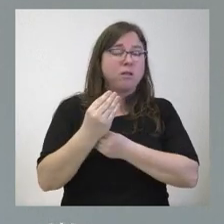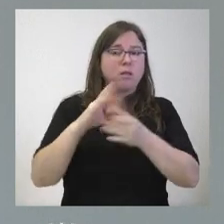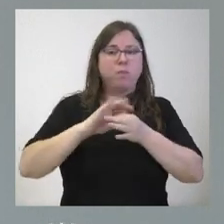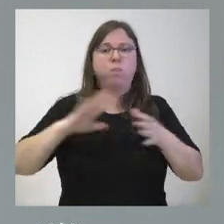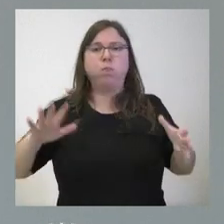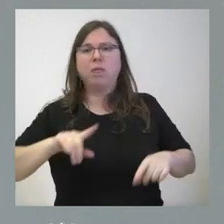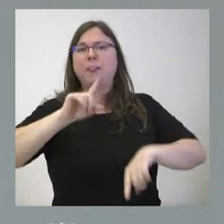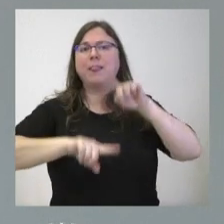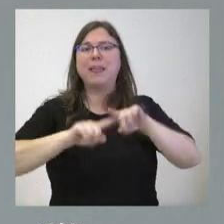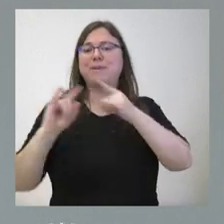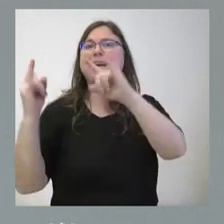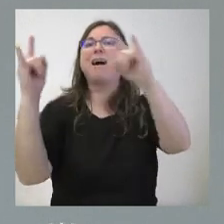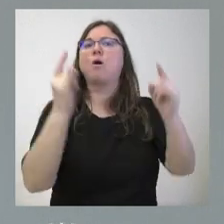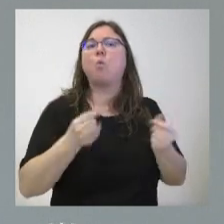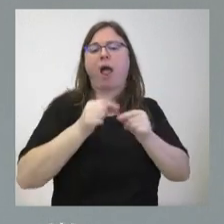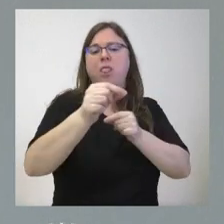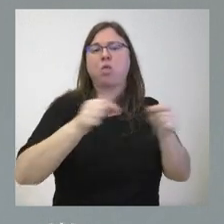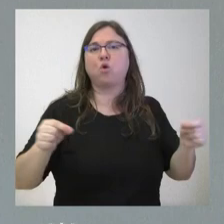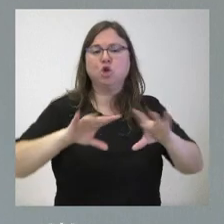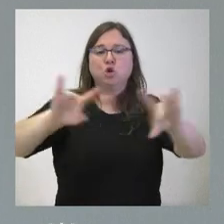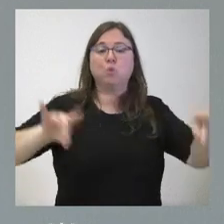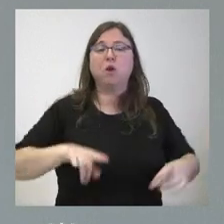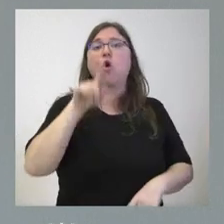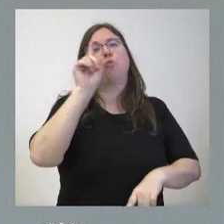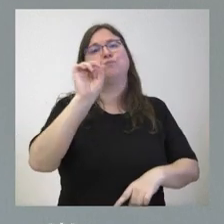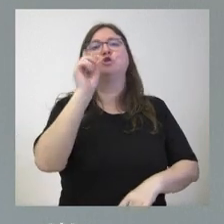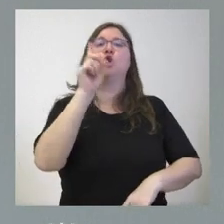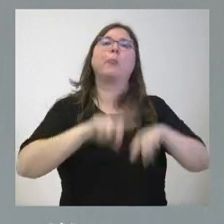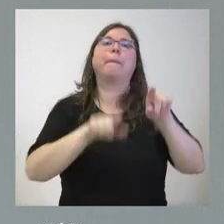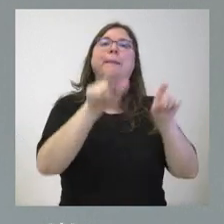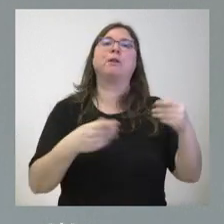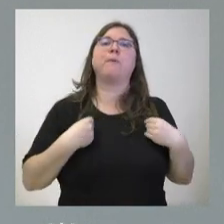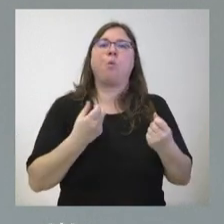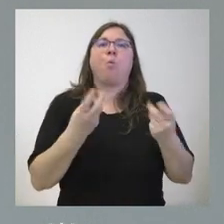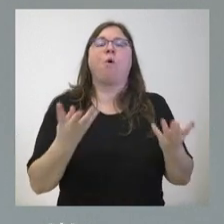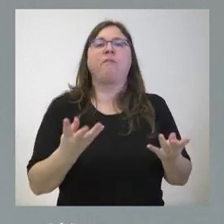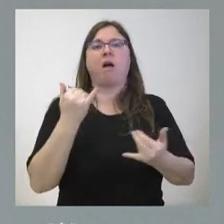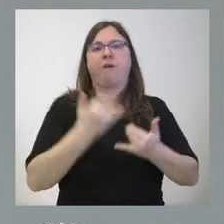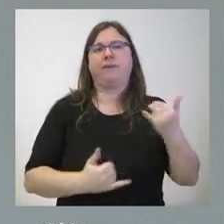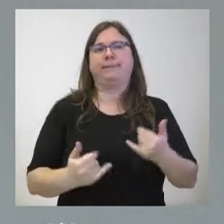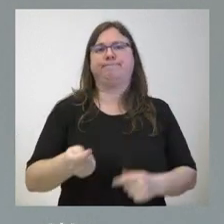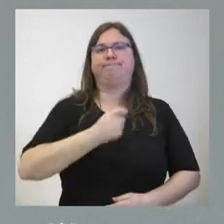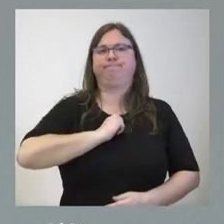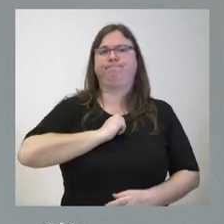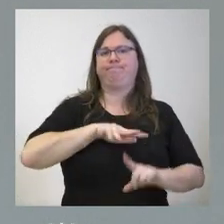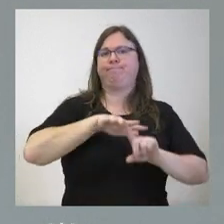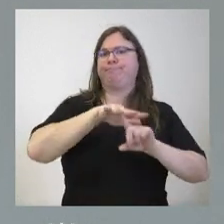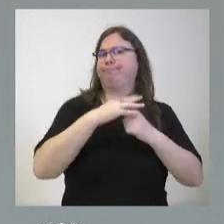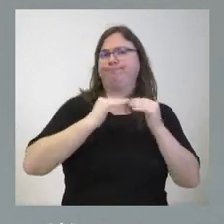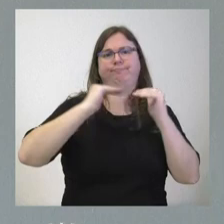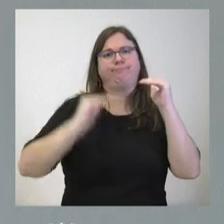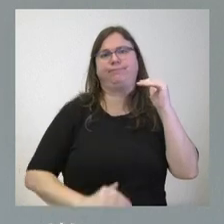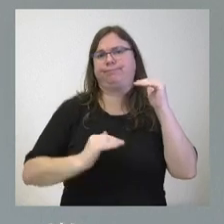el número de hectáreas forestales y con su superficie sino básicamente con su población lo que nos sitúa es una situación de desventaja respecto de